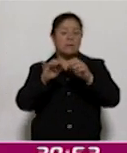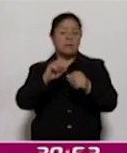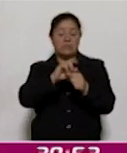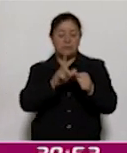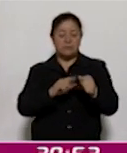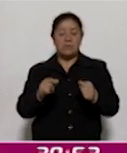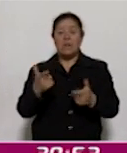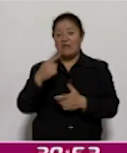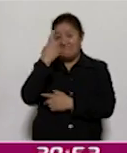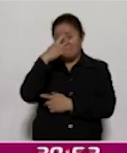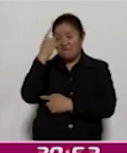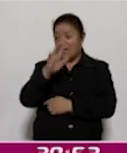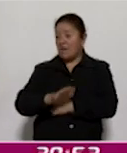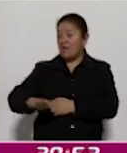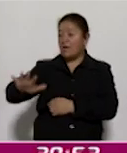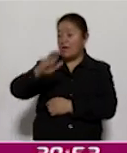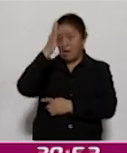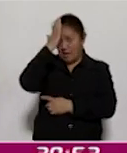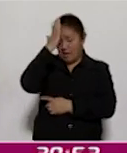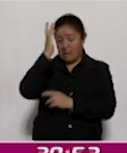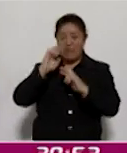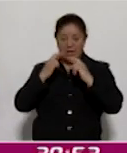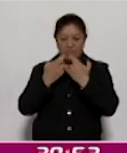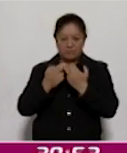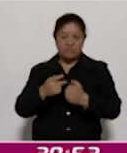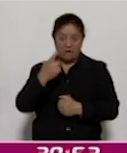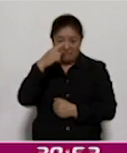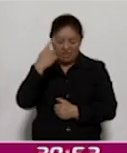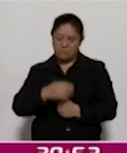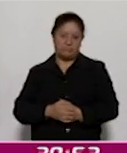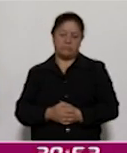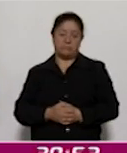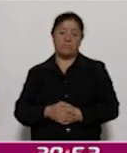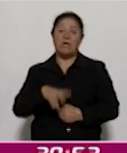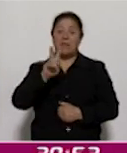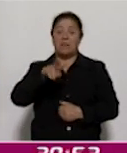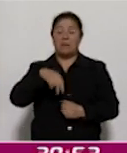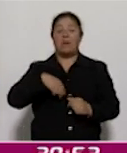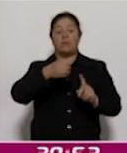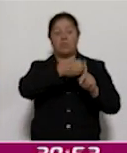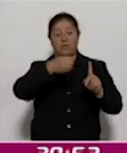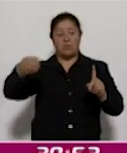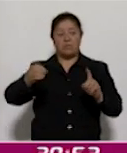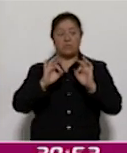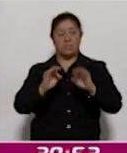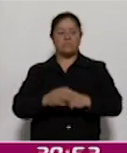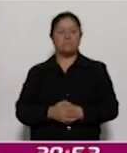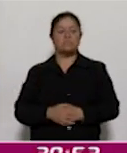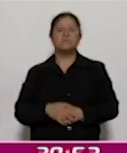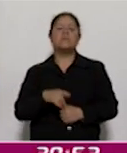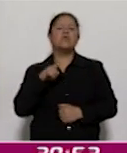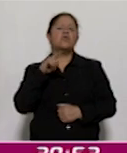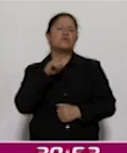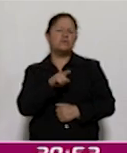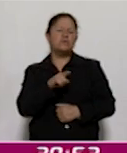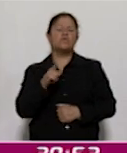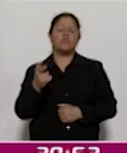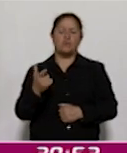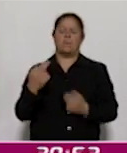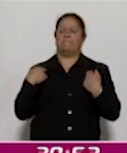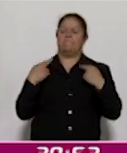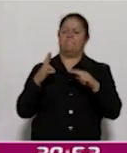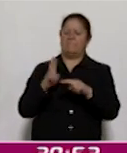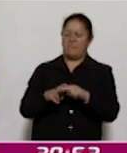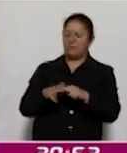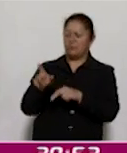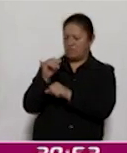tantas autoridades y pues nada, una organización increíble, la verdad. Como académico y como investigador, ¿cuáles serían